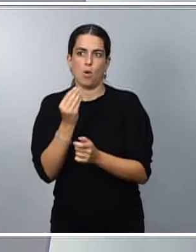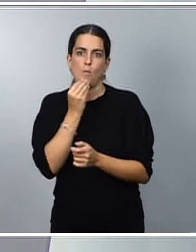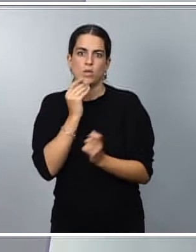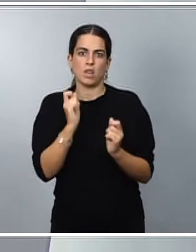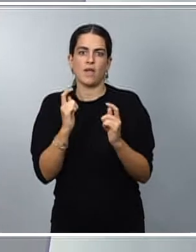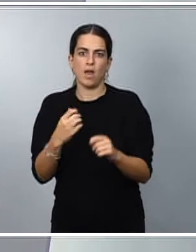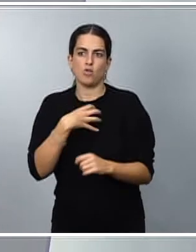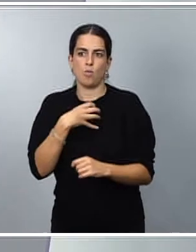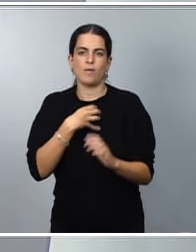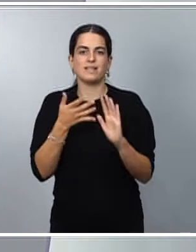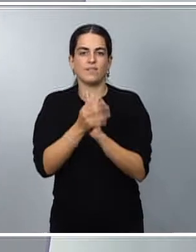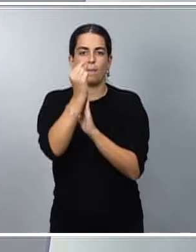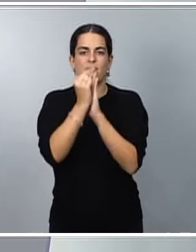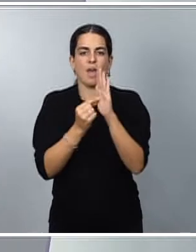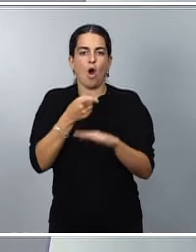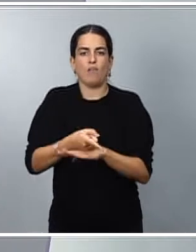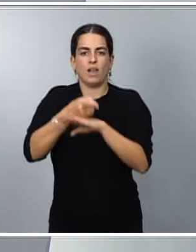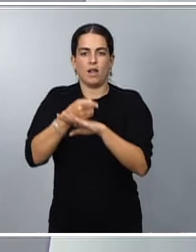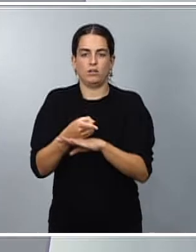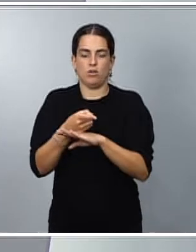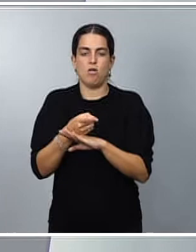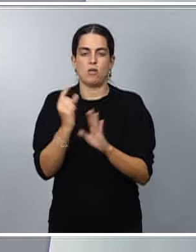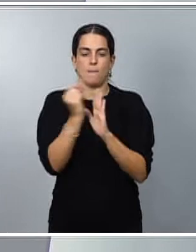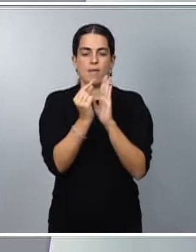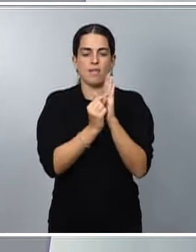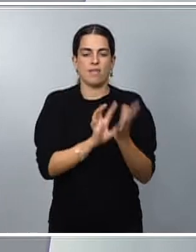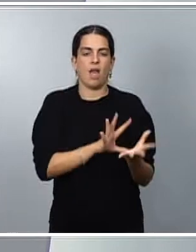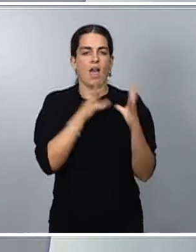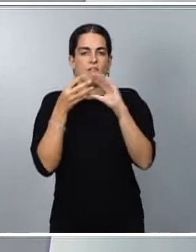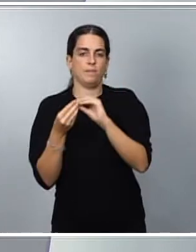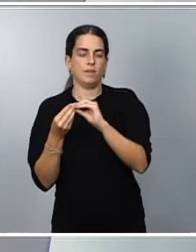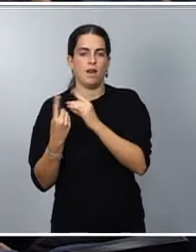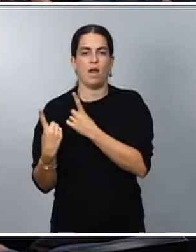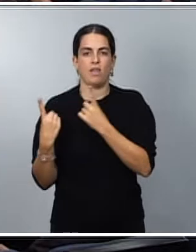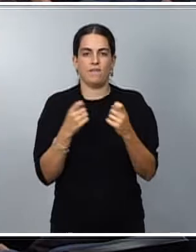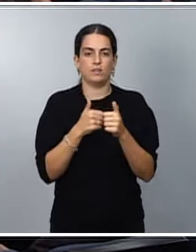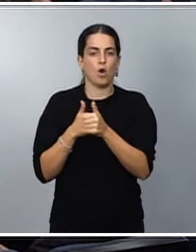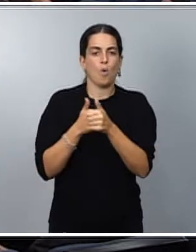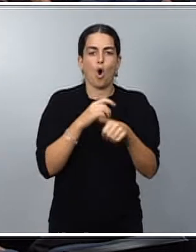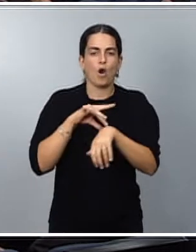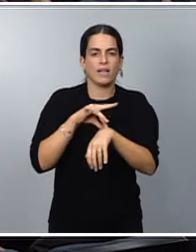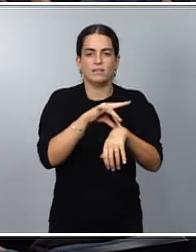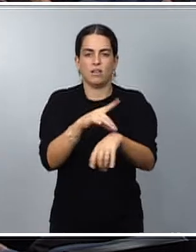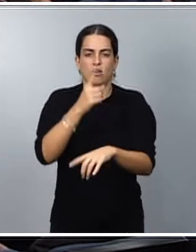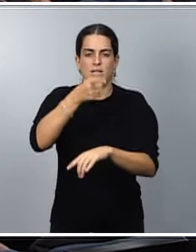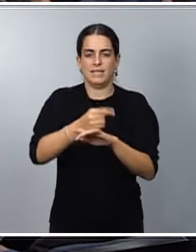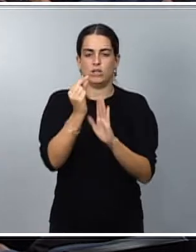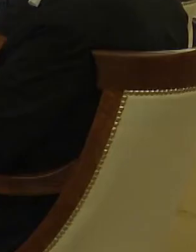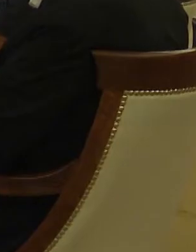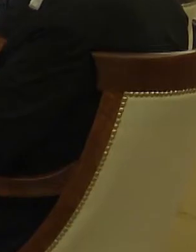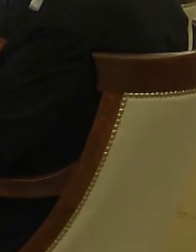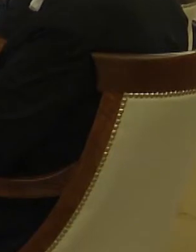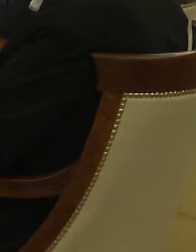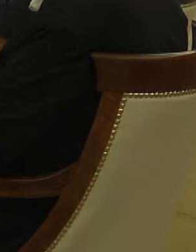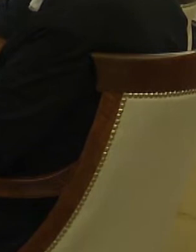pasa a ser obligatorio adoptar una serie de orientaciones e de instrucciones que hemos acordado en el Consejo Europeo.